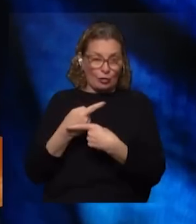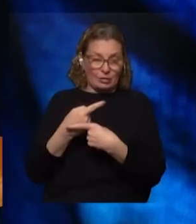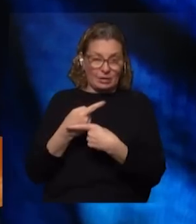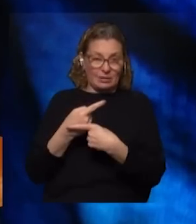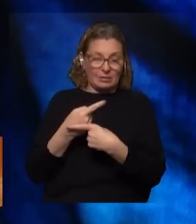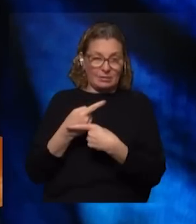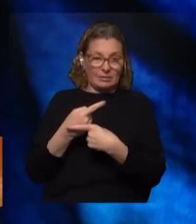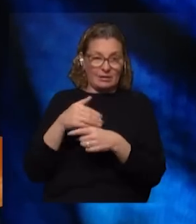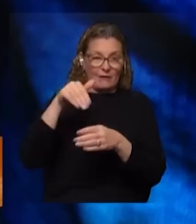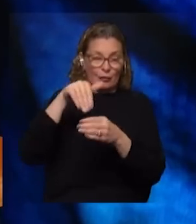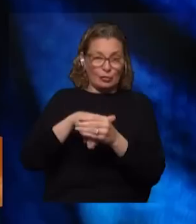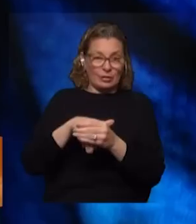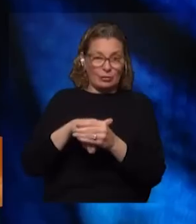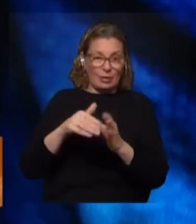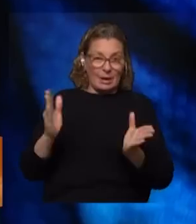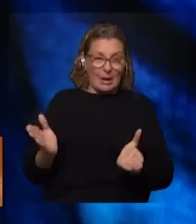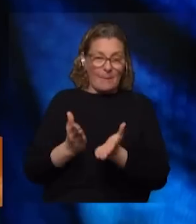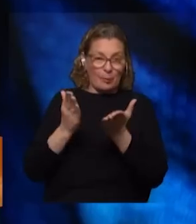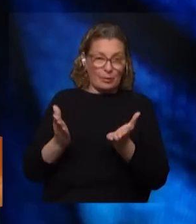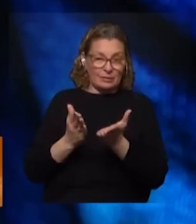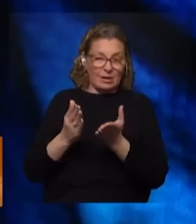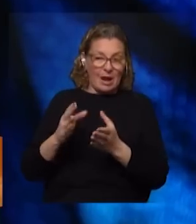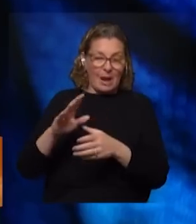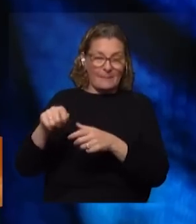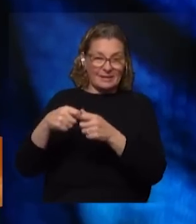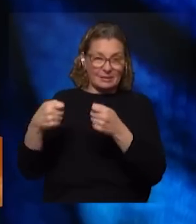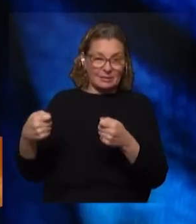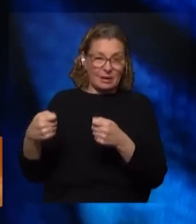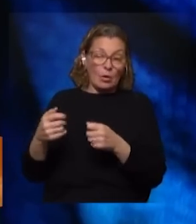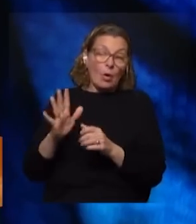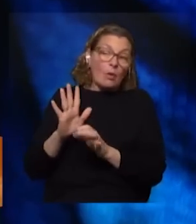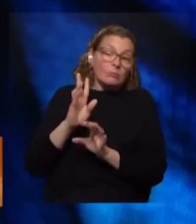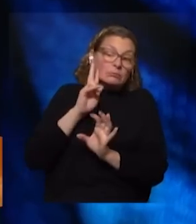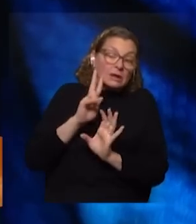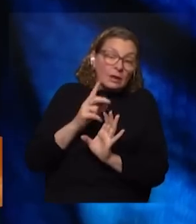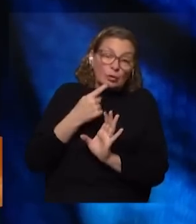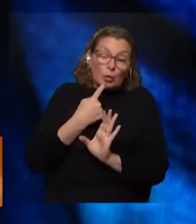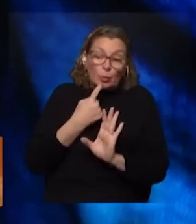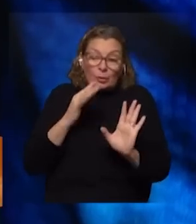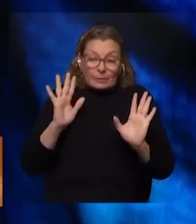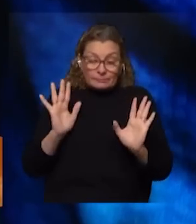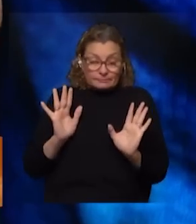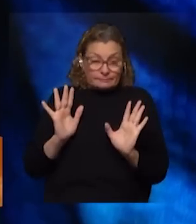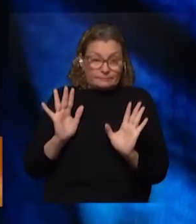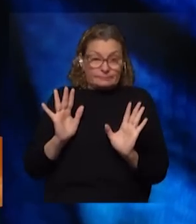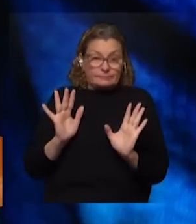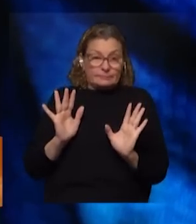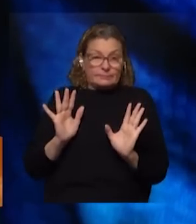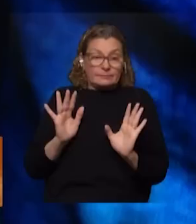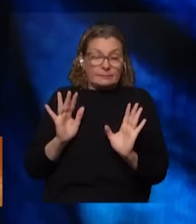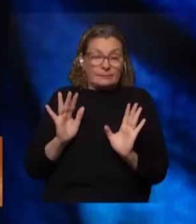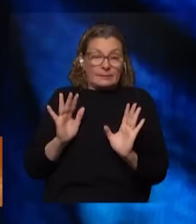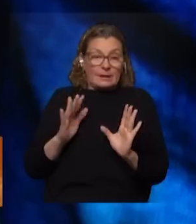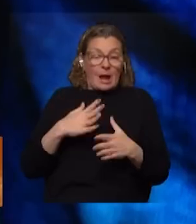plebiscito que impulsa el PIT-CNT o con reservas por lo menos o con ser lo inconveniente y